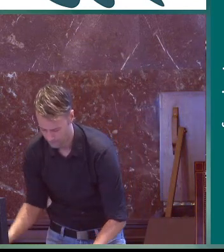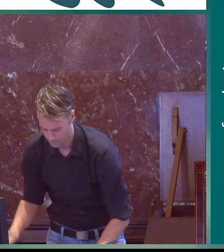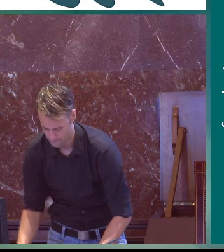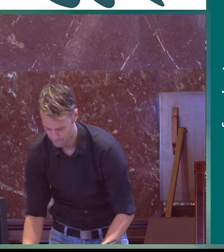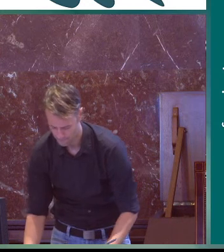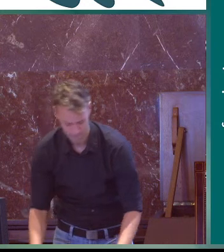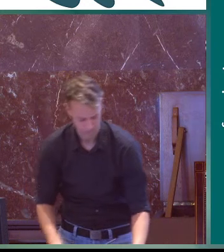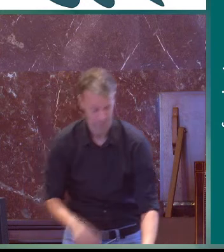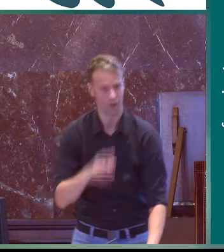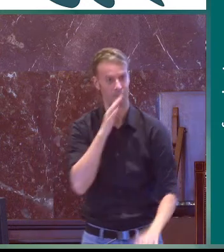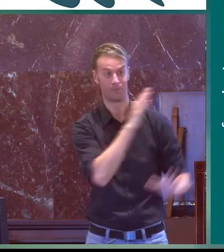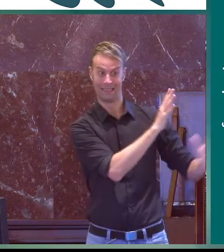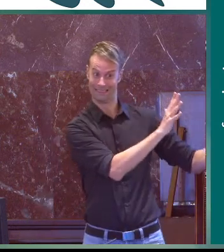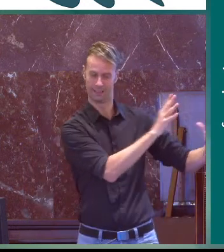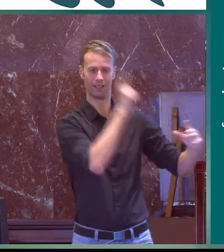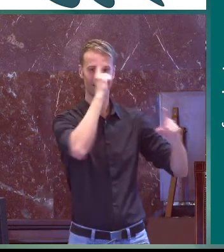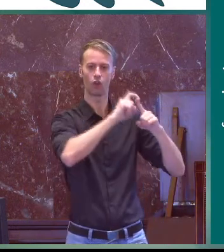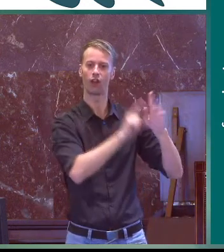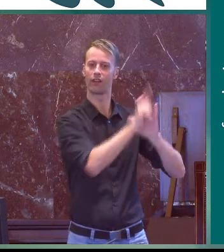continuo y abierto a cambios